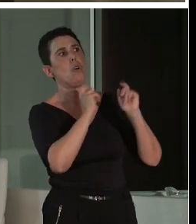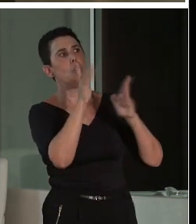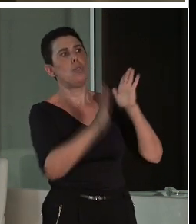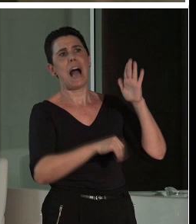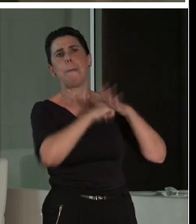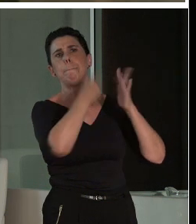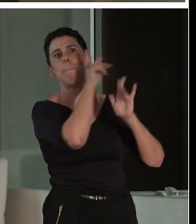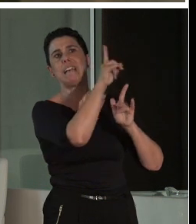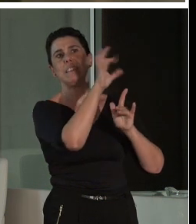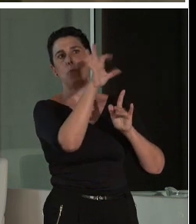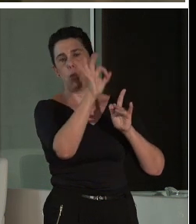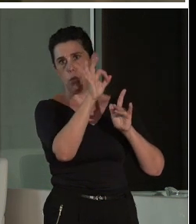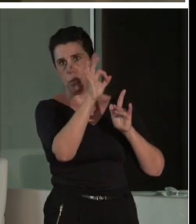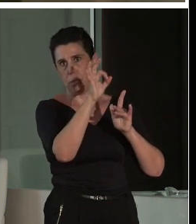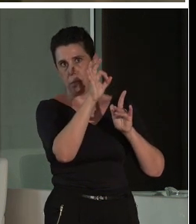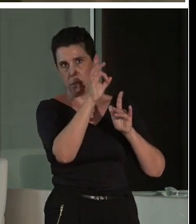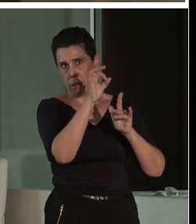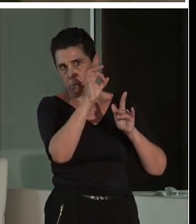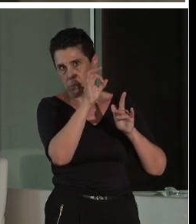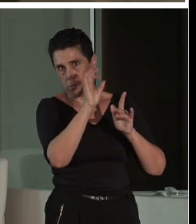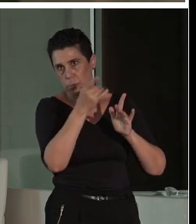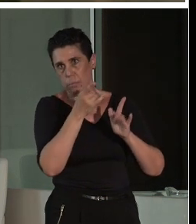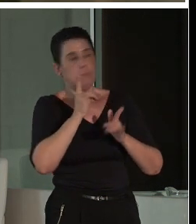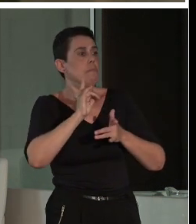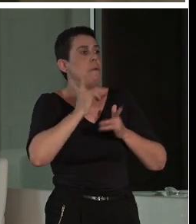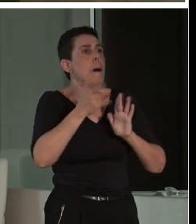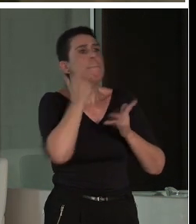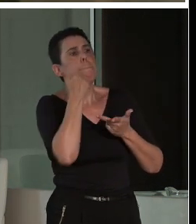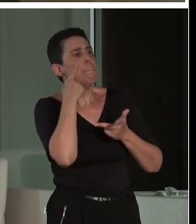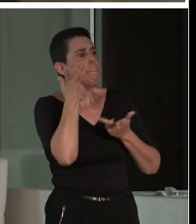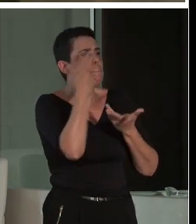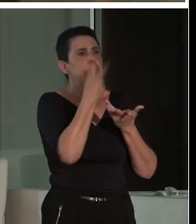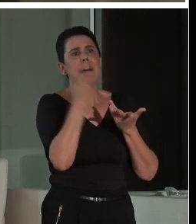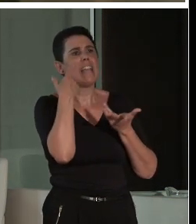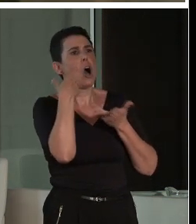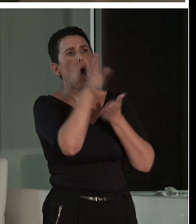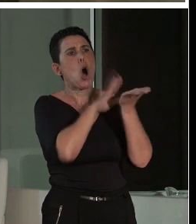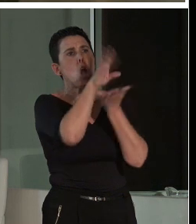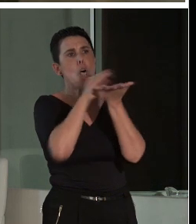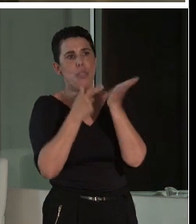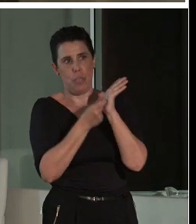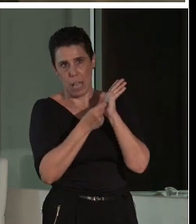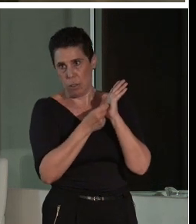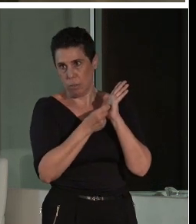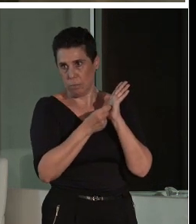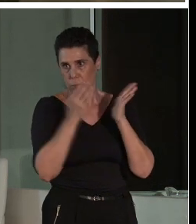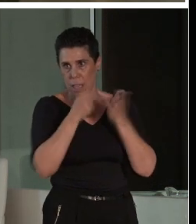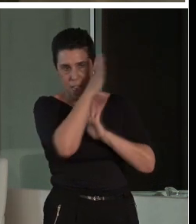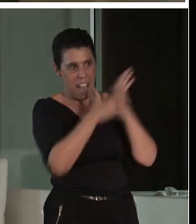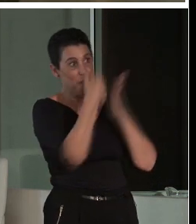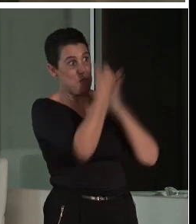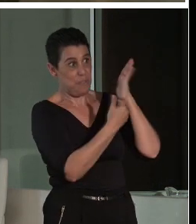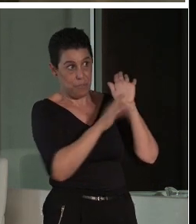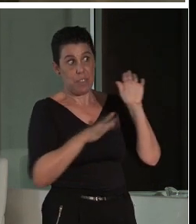compartimentándola en base a las fichas en arqueología, conservación y museografía. Y os he traído algunas fichas. Claro,